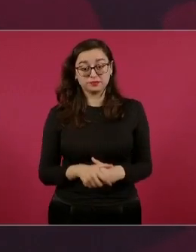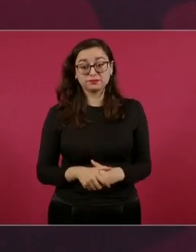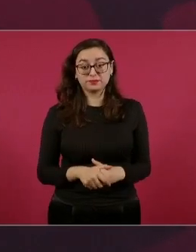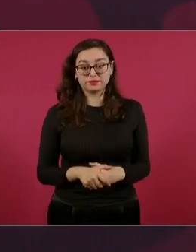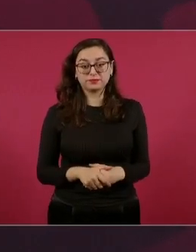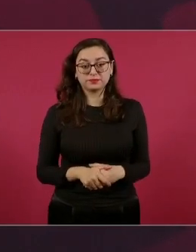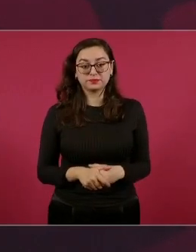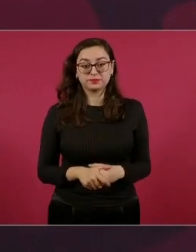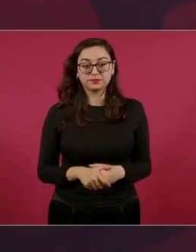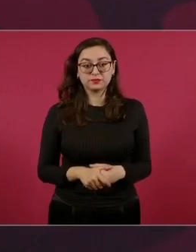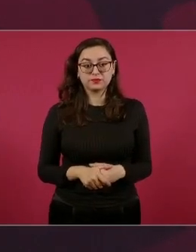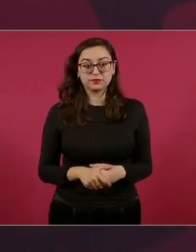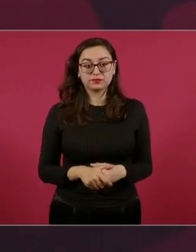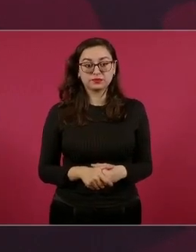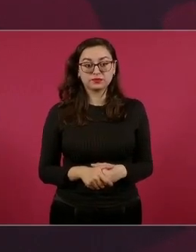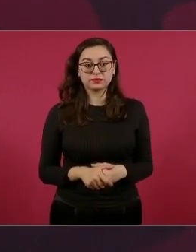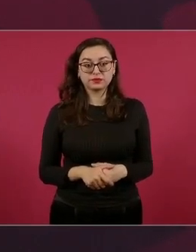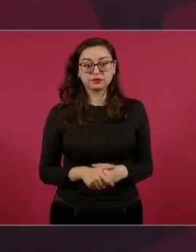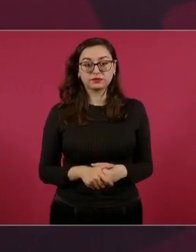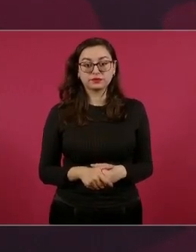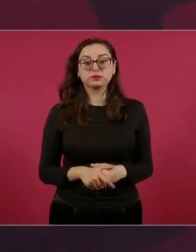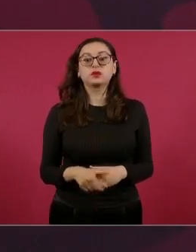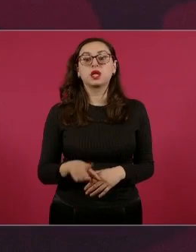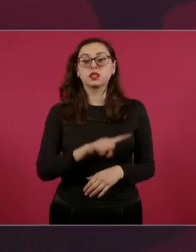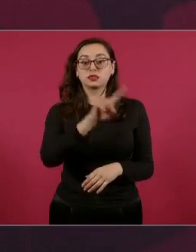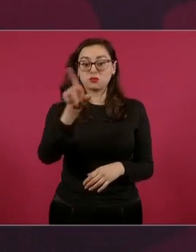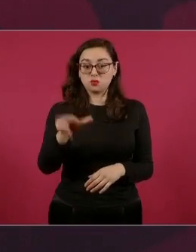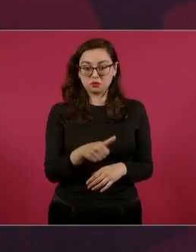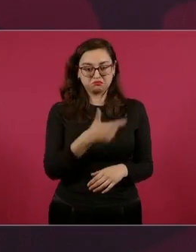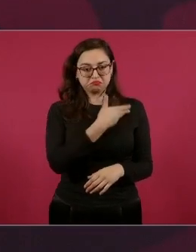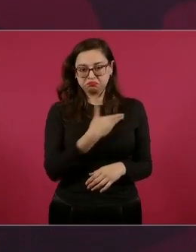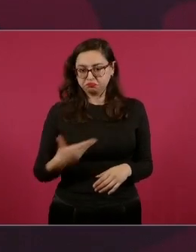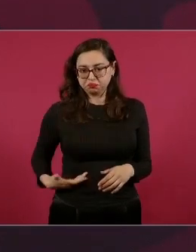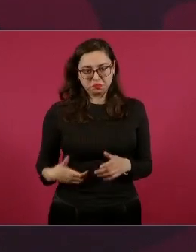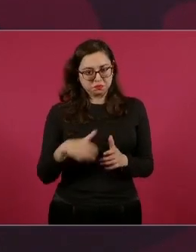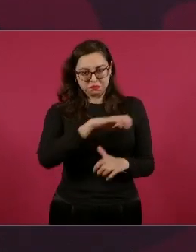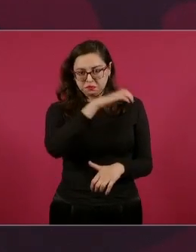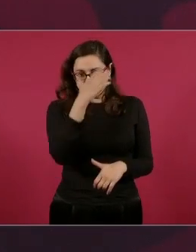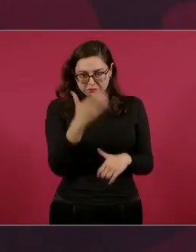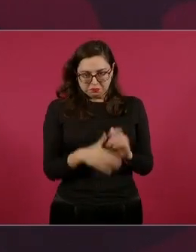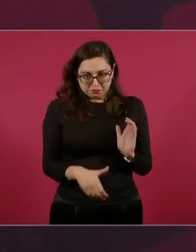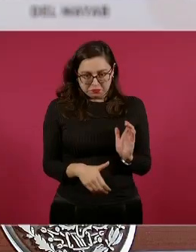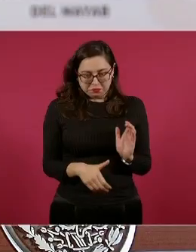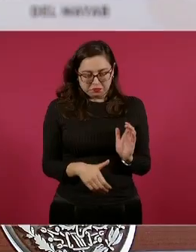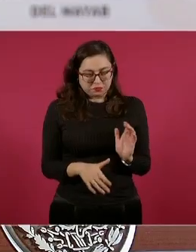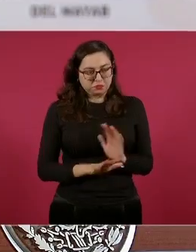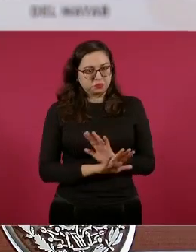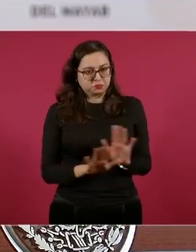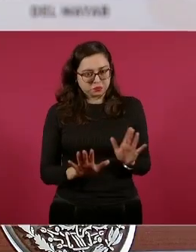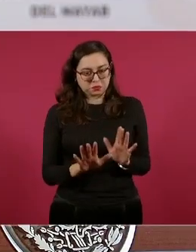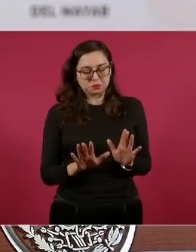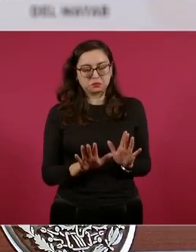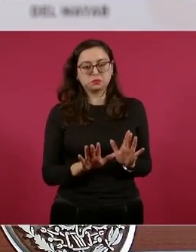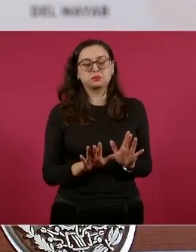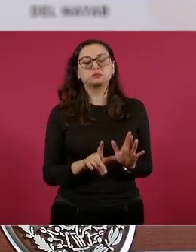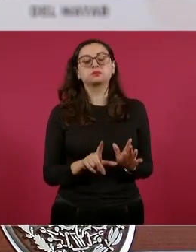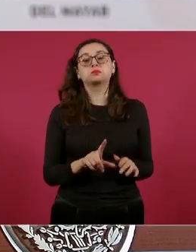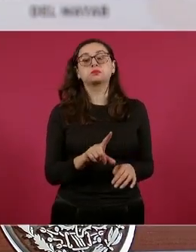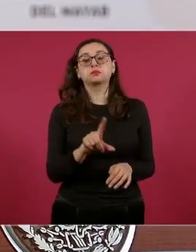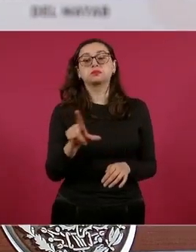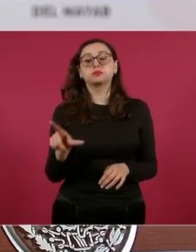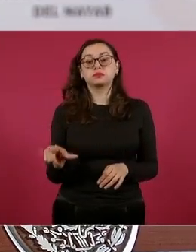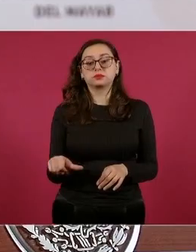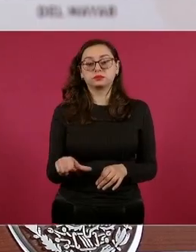Después, ya como expresidente, ayudaba para